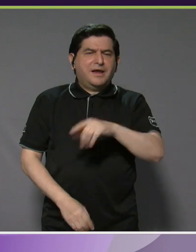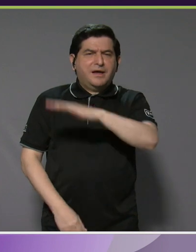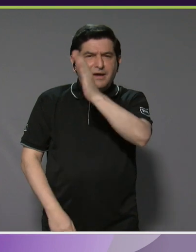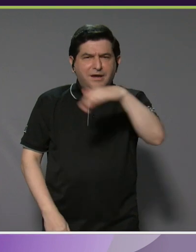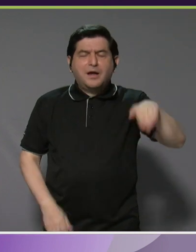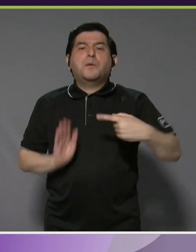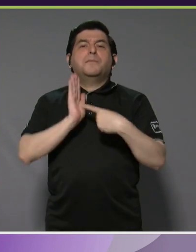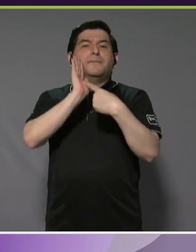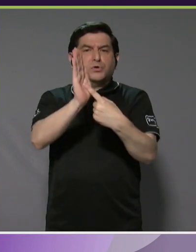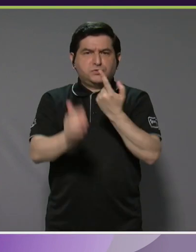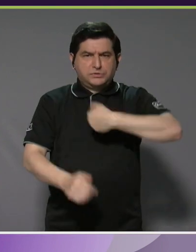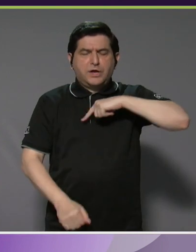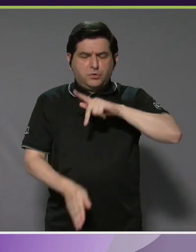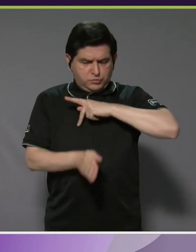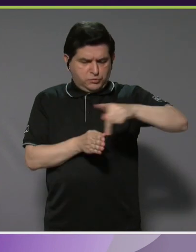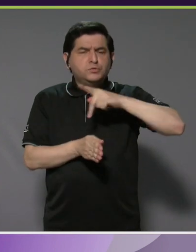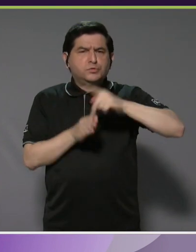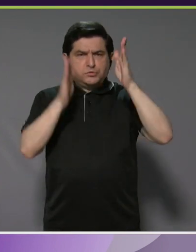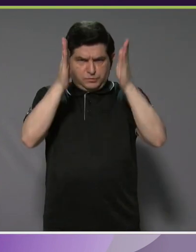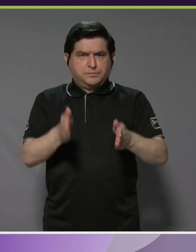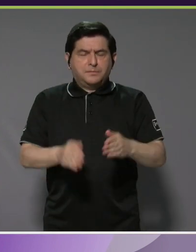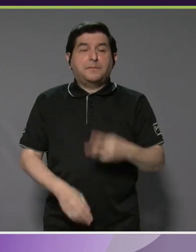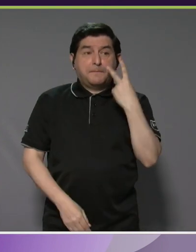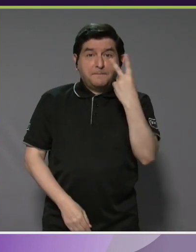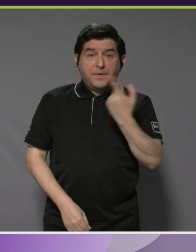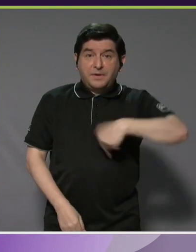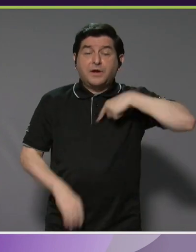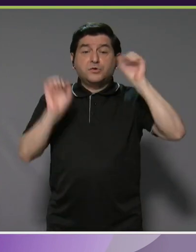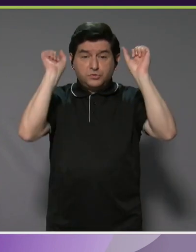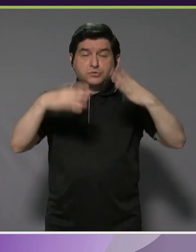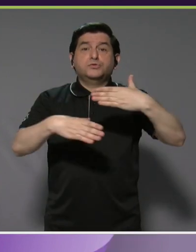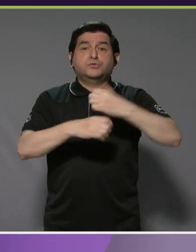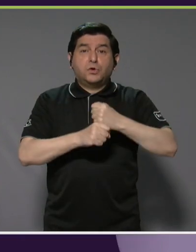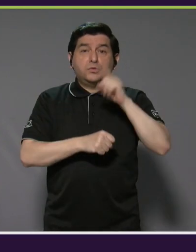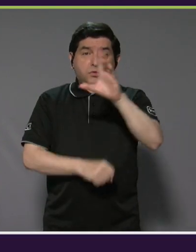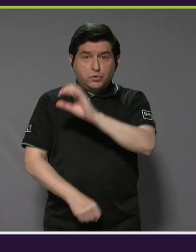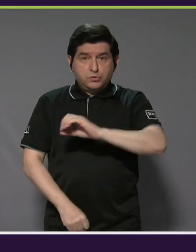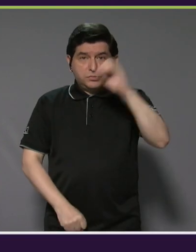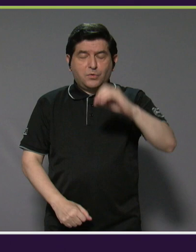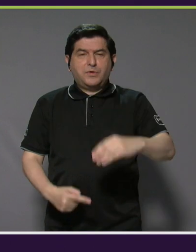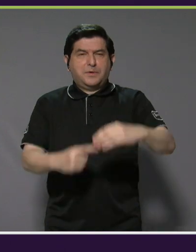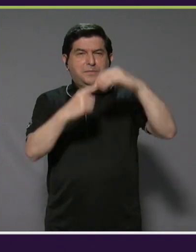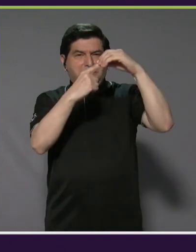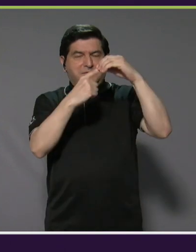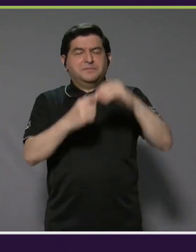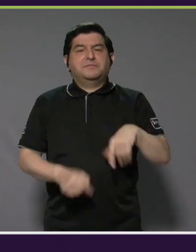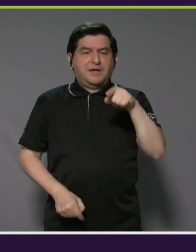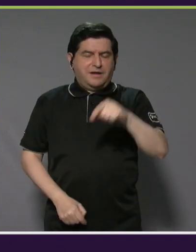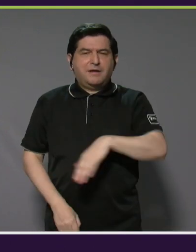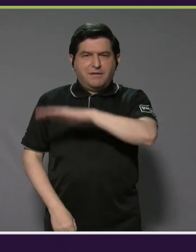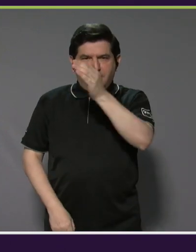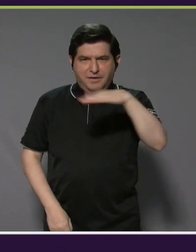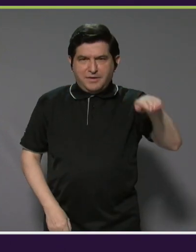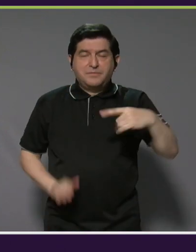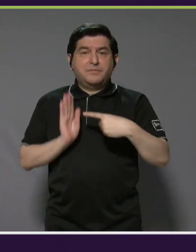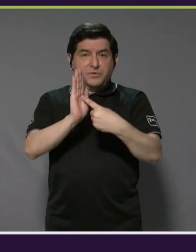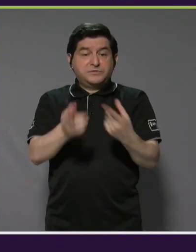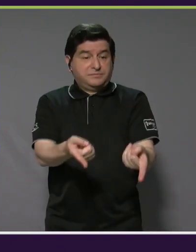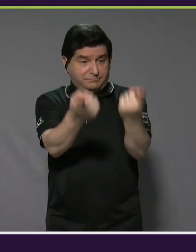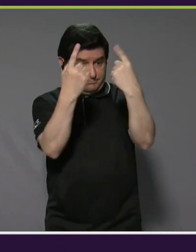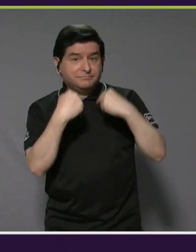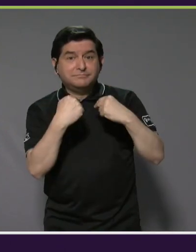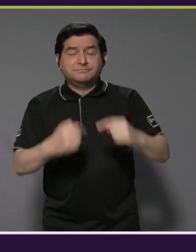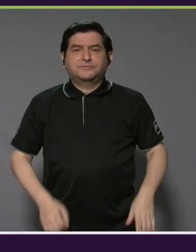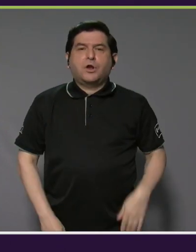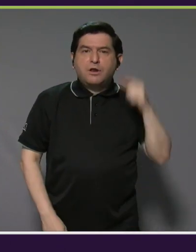Queremos mostrar que somos profesionales y que vean lo que podemos hacer en una ola élite en el agua. Y es lo que mostramos al venir acá.